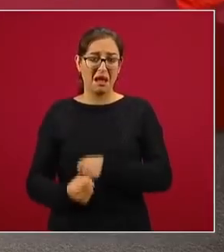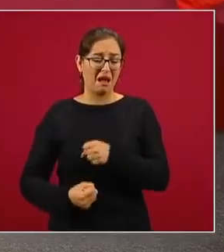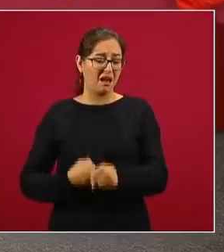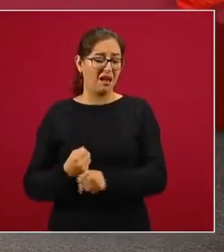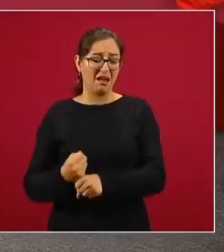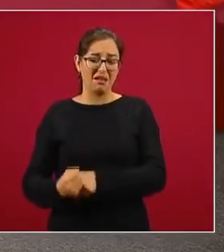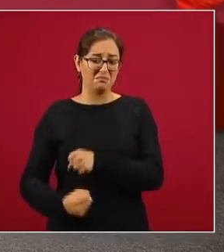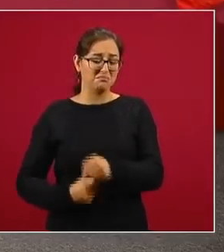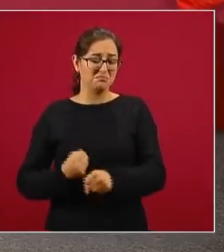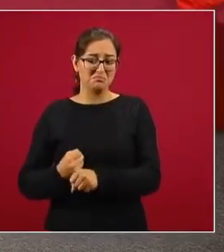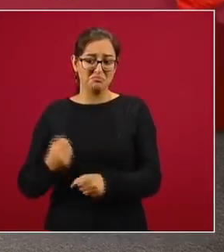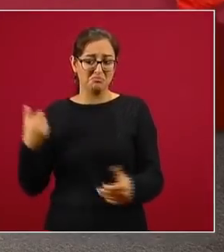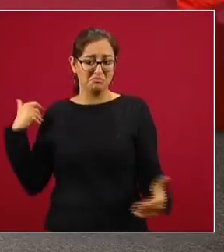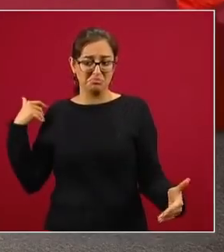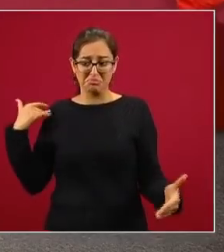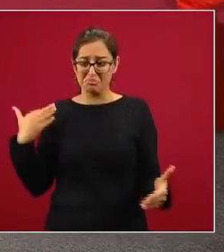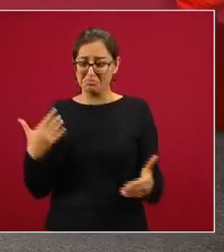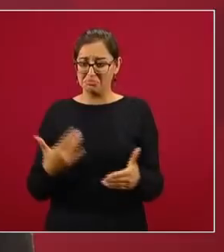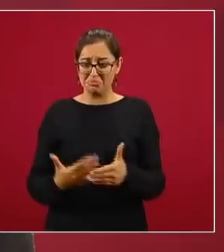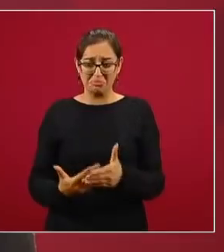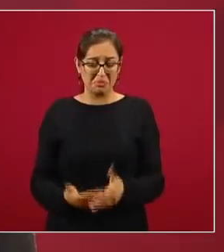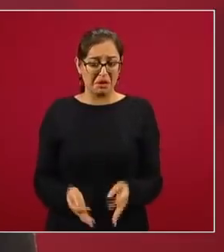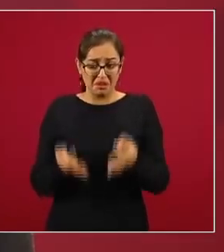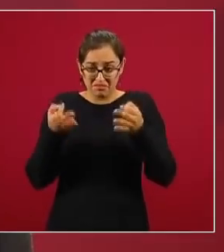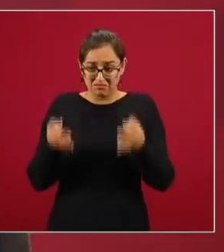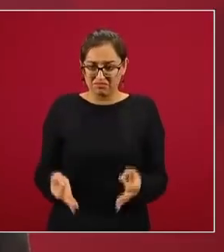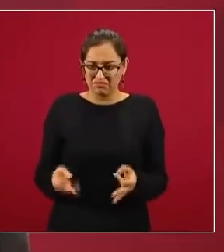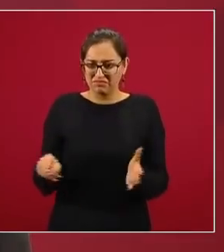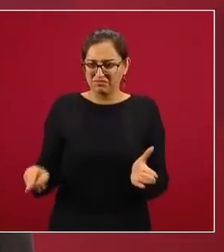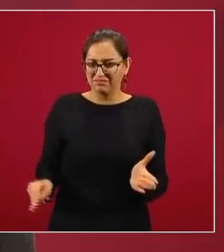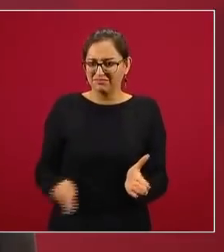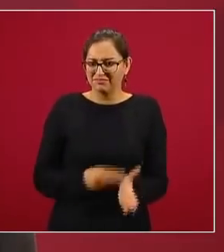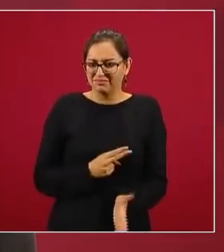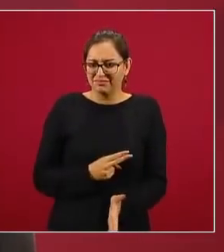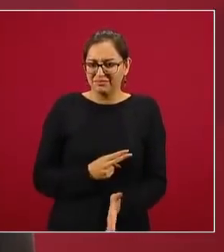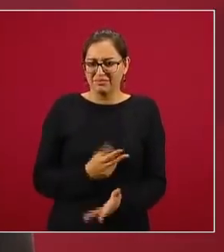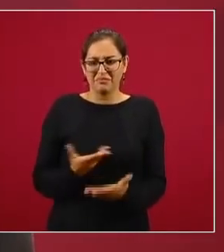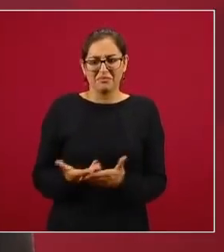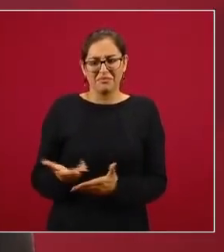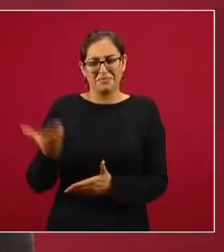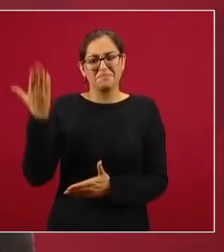algo formal ¿qué pasaba antes?